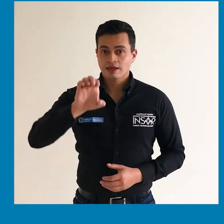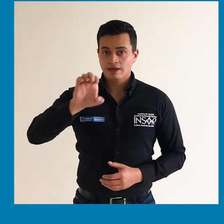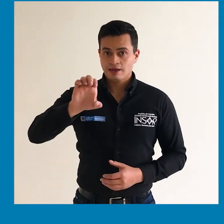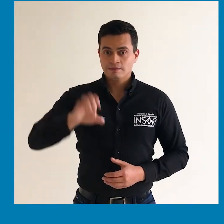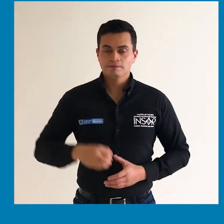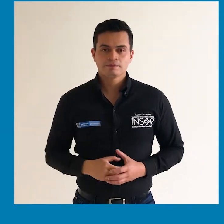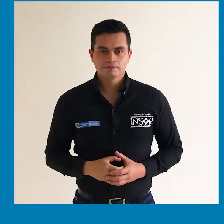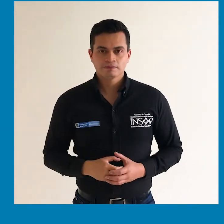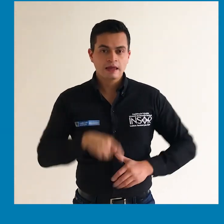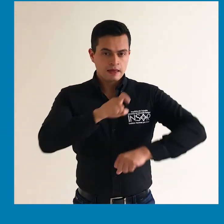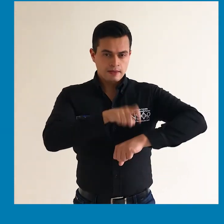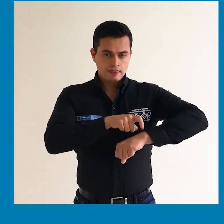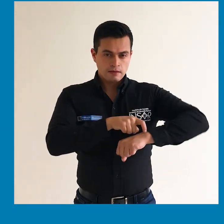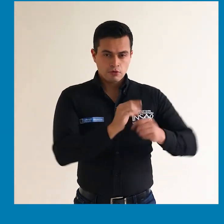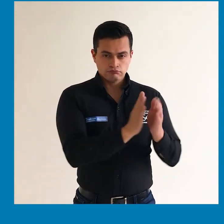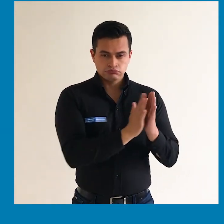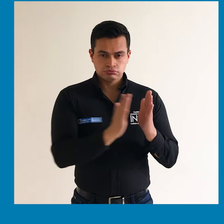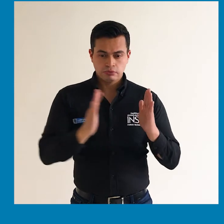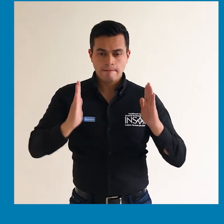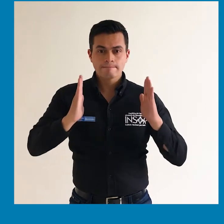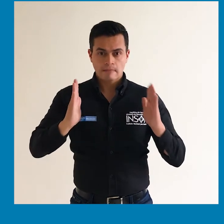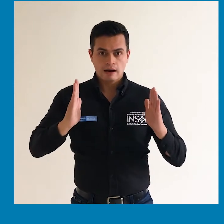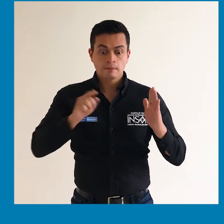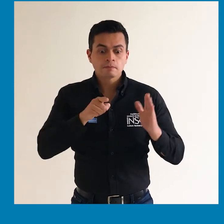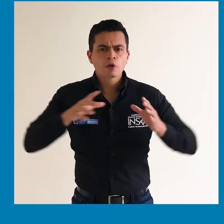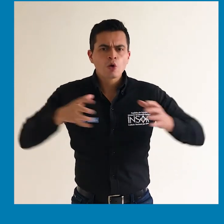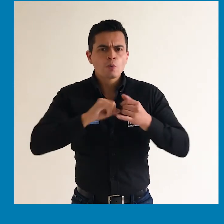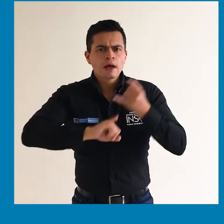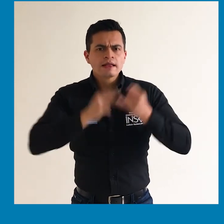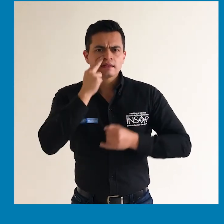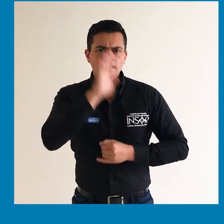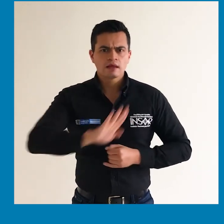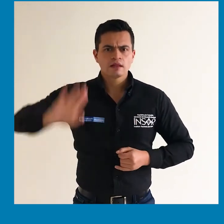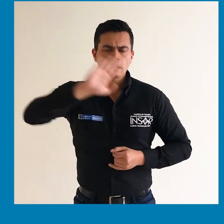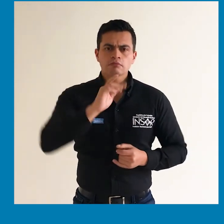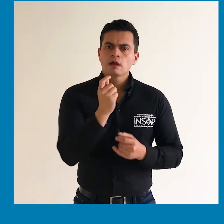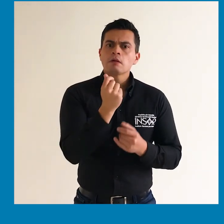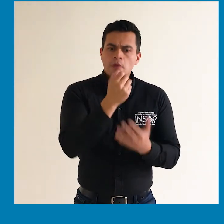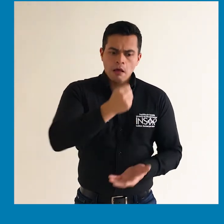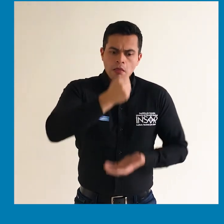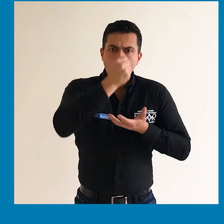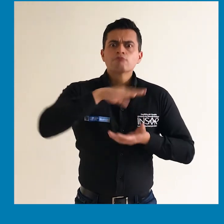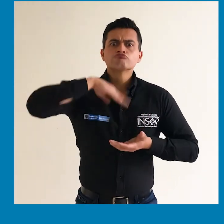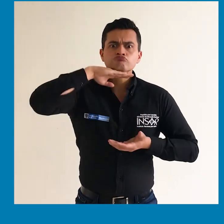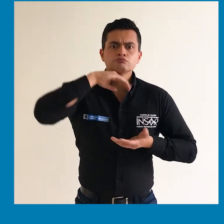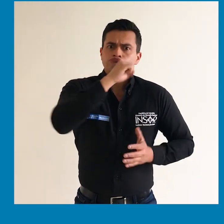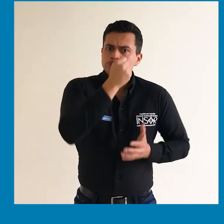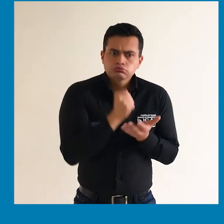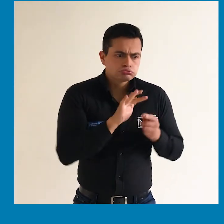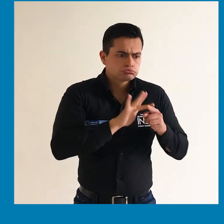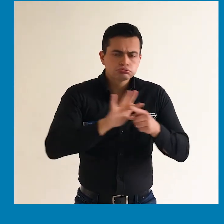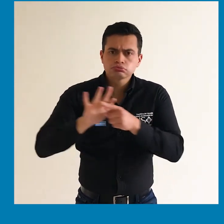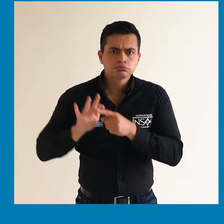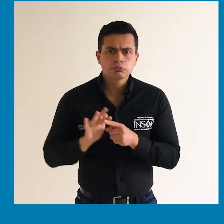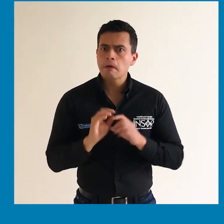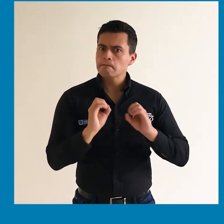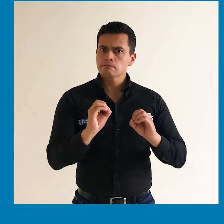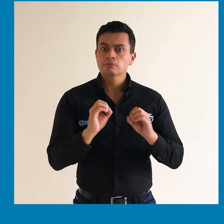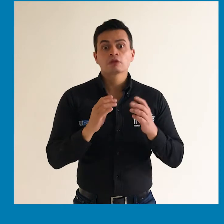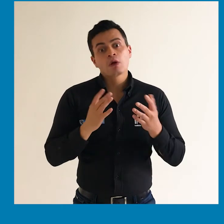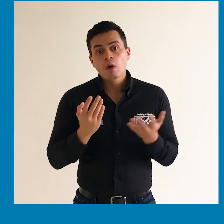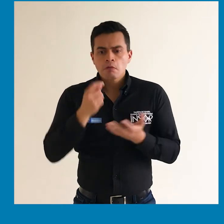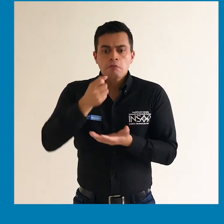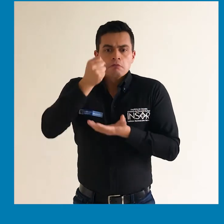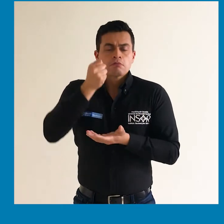E. Reintegrar a la dirección del Tesoro Nacional los recursos aportados al Mecanismo Independiente Nacional